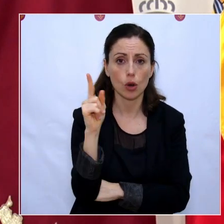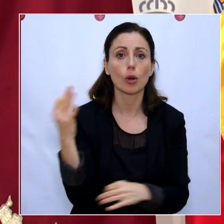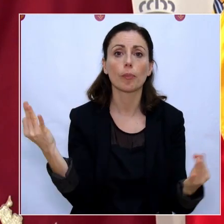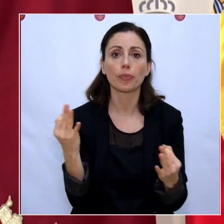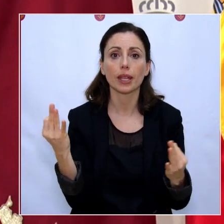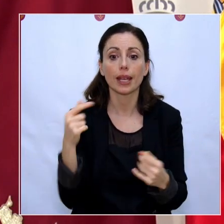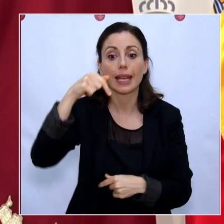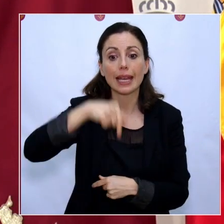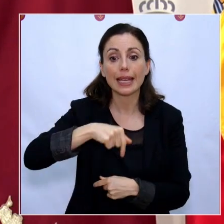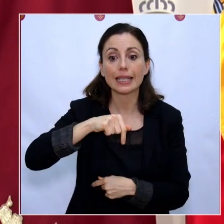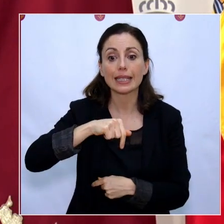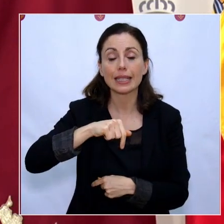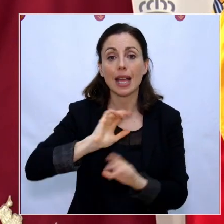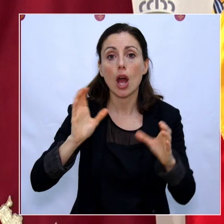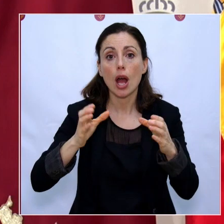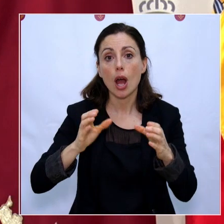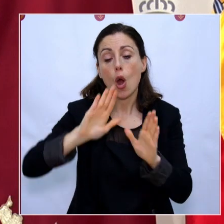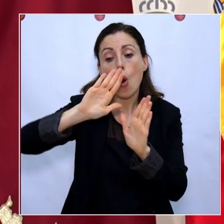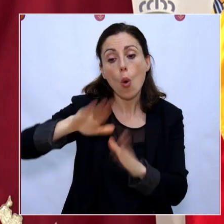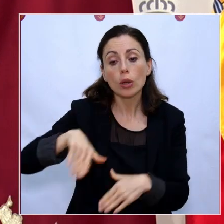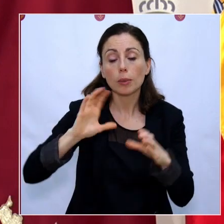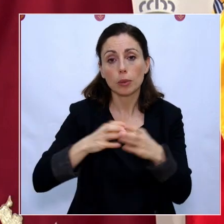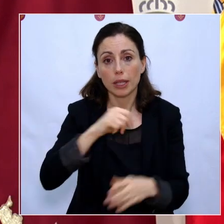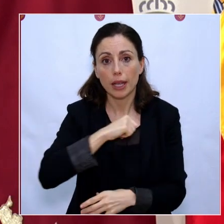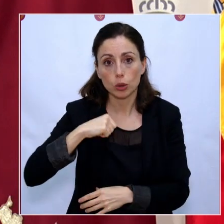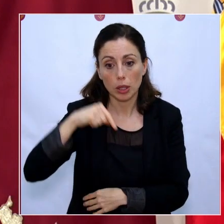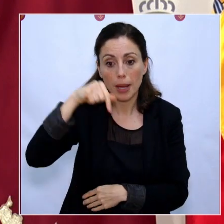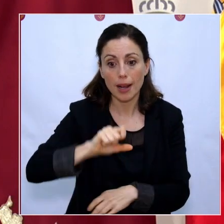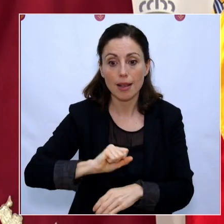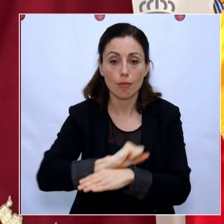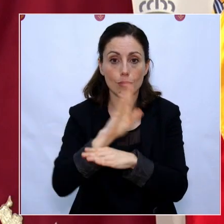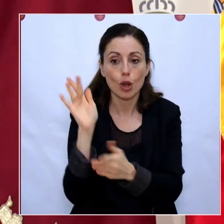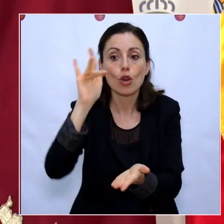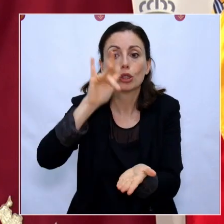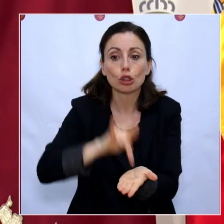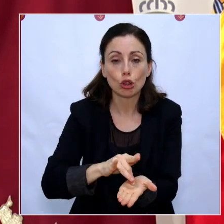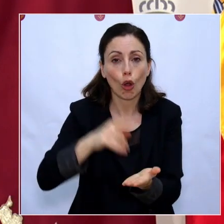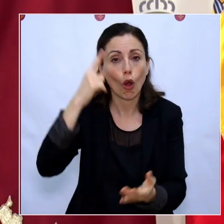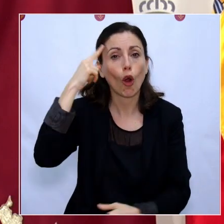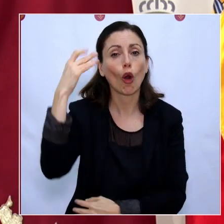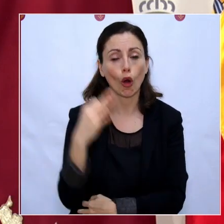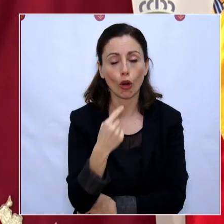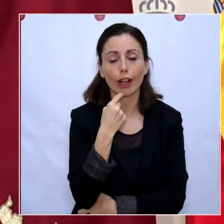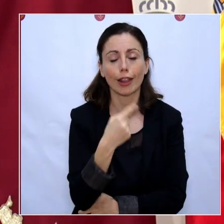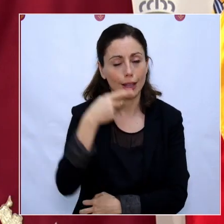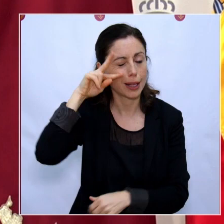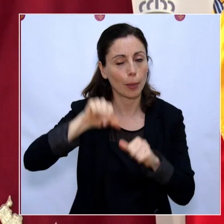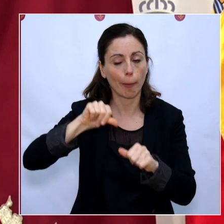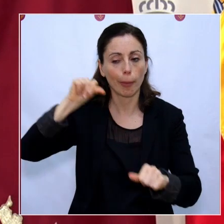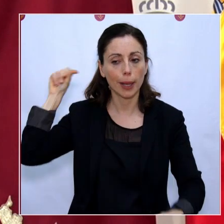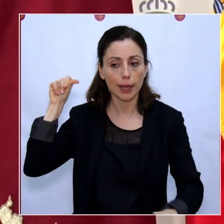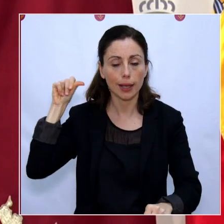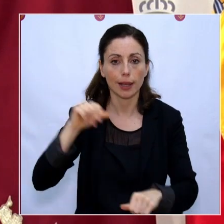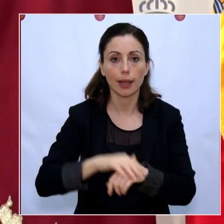fue la última comunidad autónoma en registrar un caso de COVID-19. Y, por tanto, la lógica y la experiencia de la evolución del